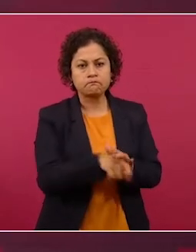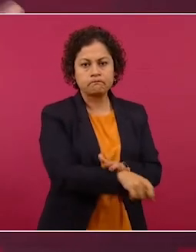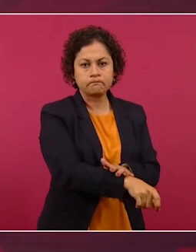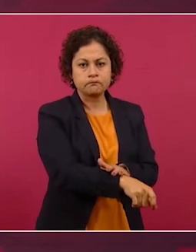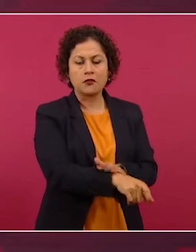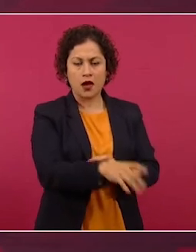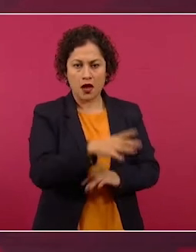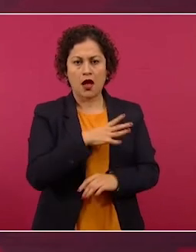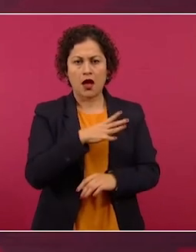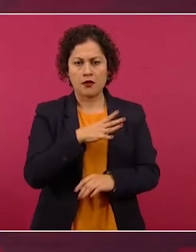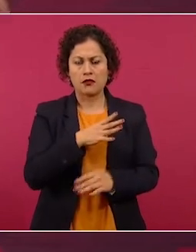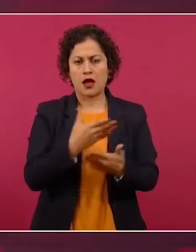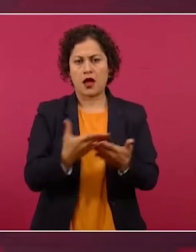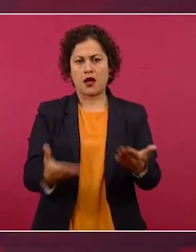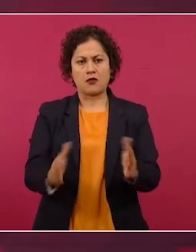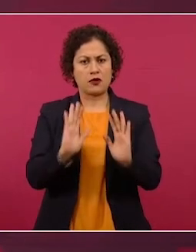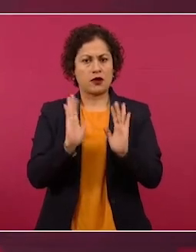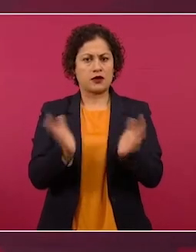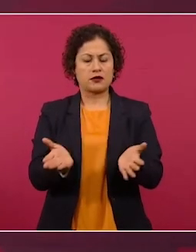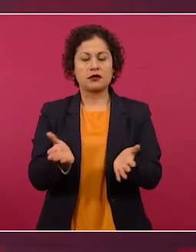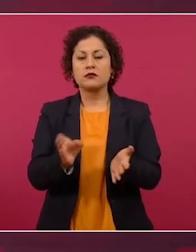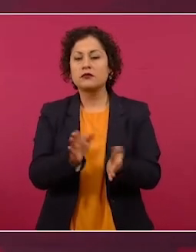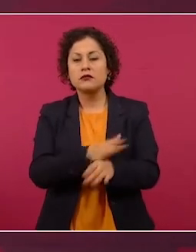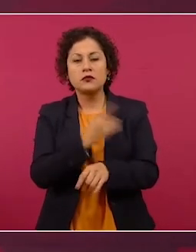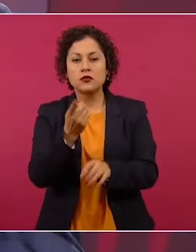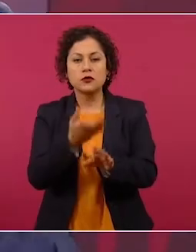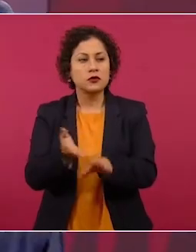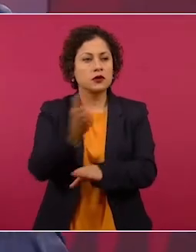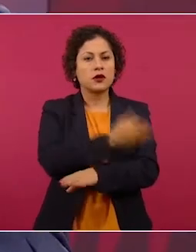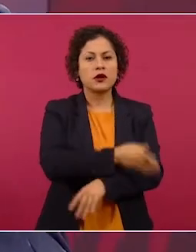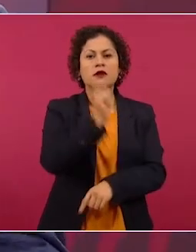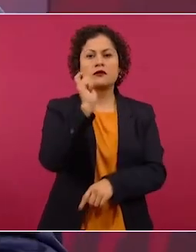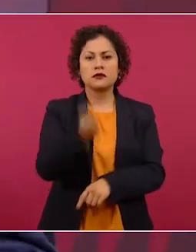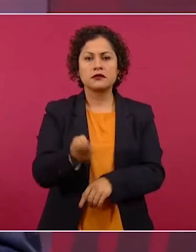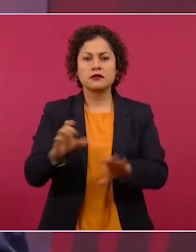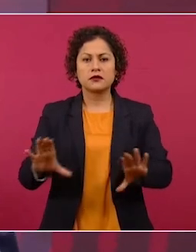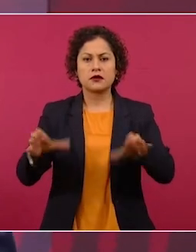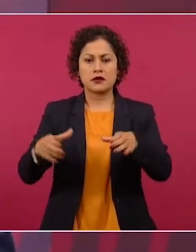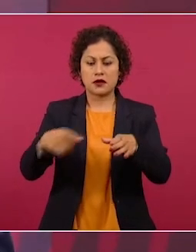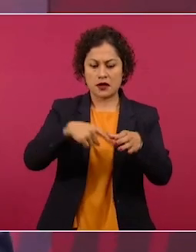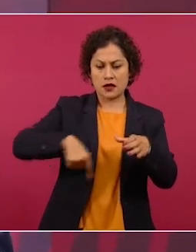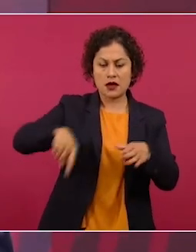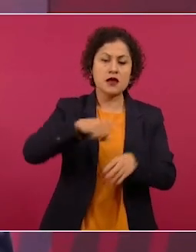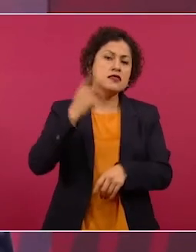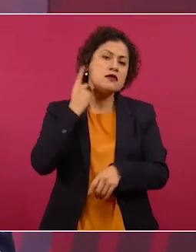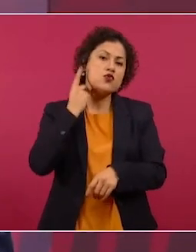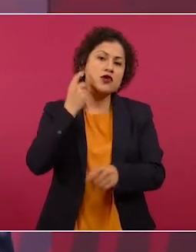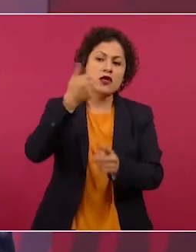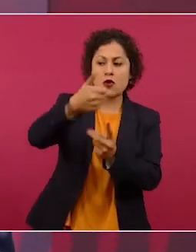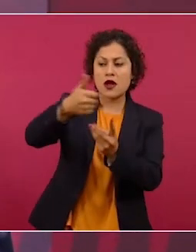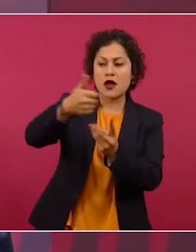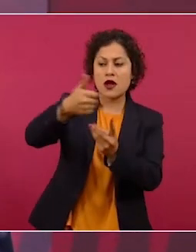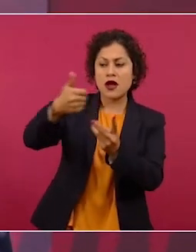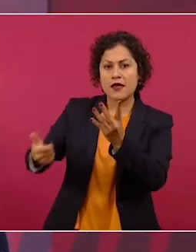ya que incluso hasta le daban dinero a cada diputado por los